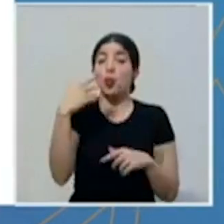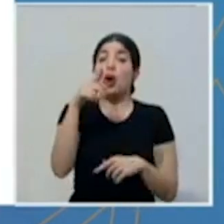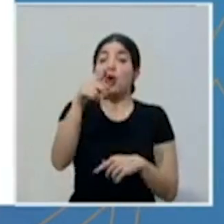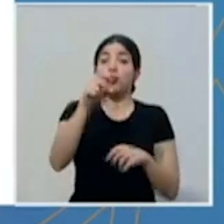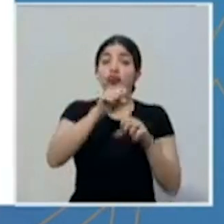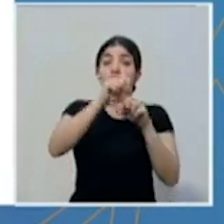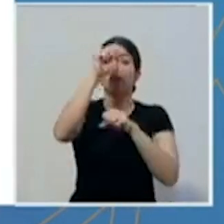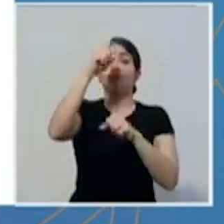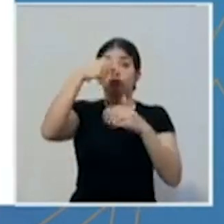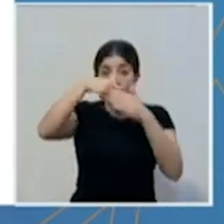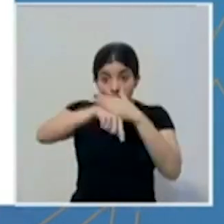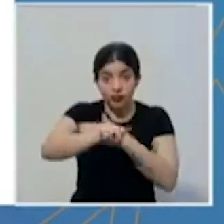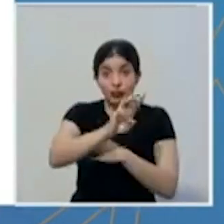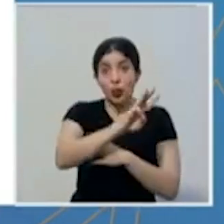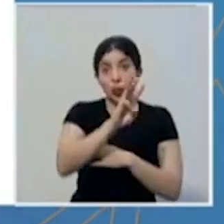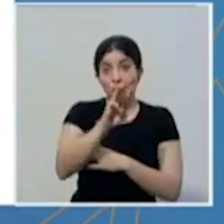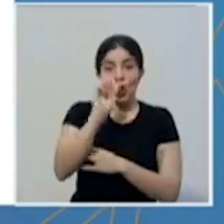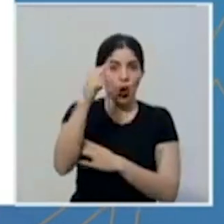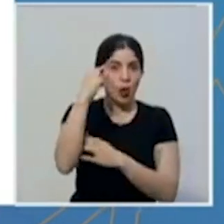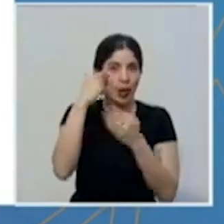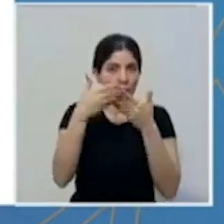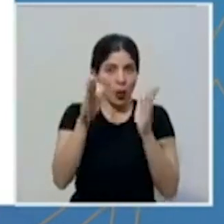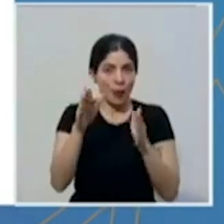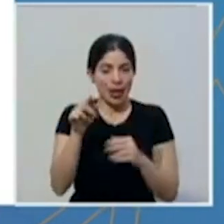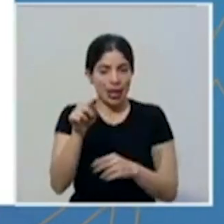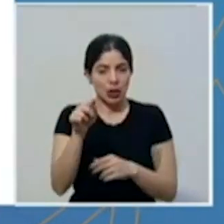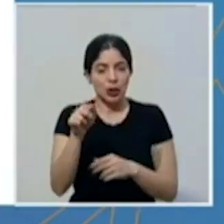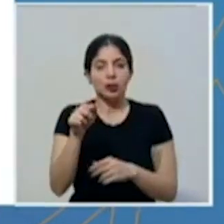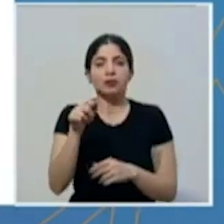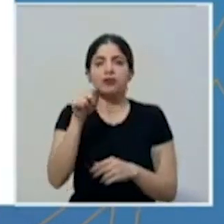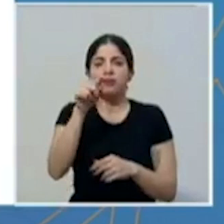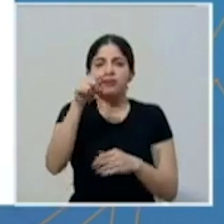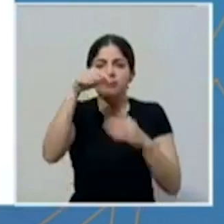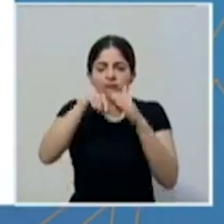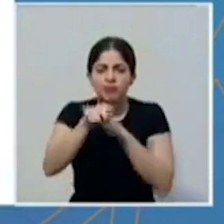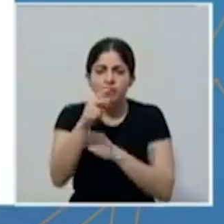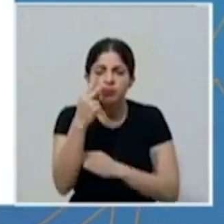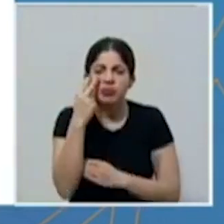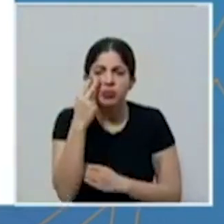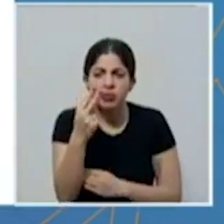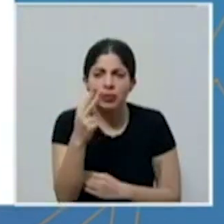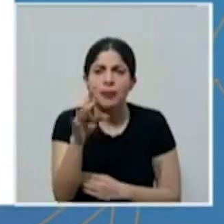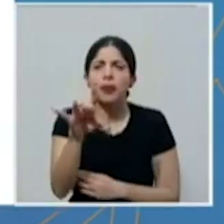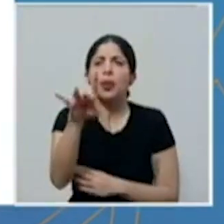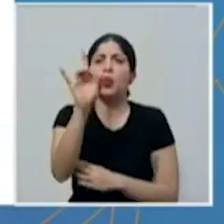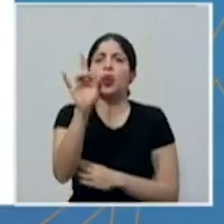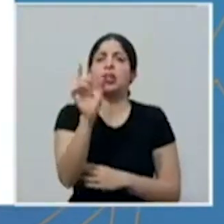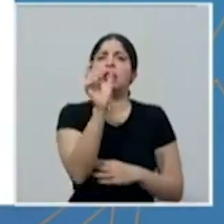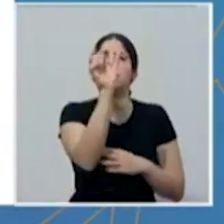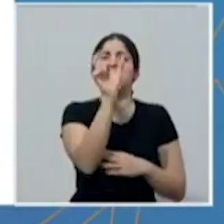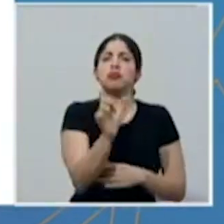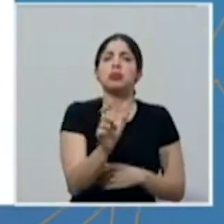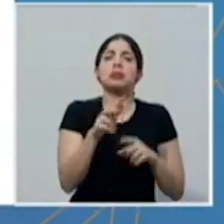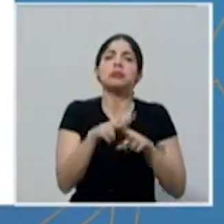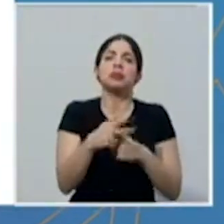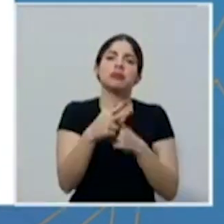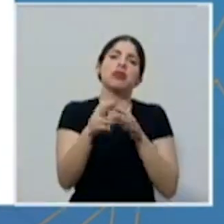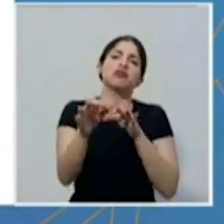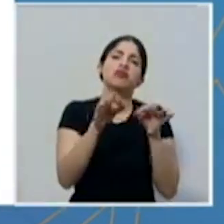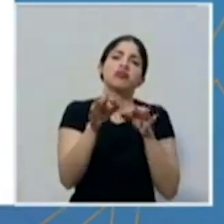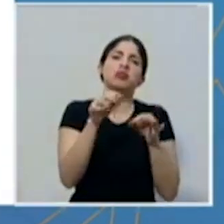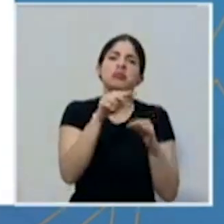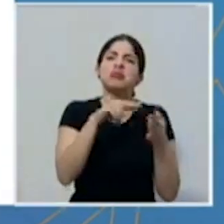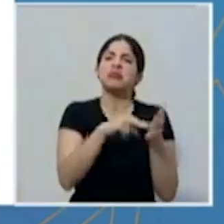ingresan al sitio web de gobiernoabierto, se van a encontrar una introducción que explica de qué se